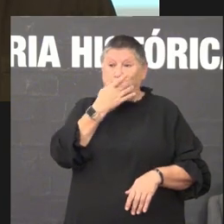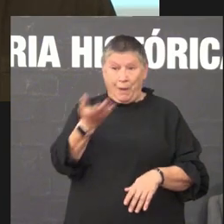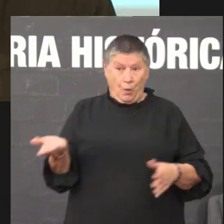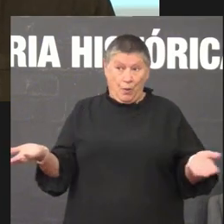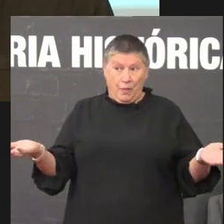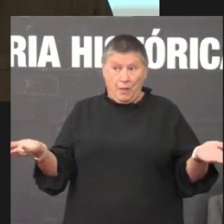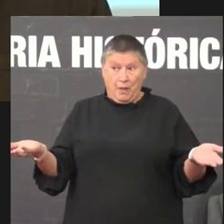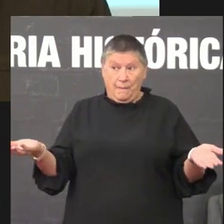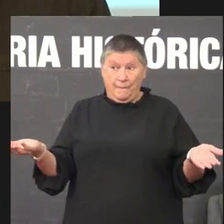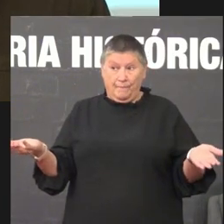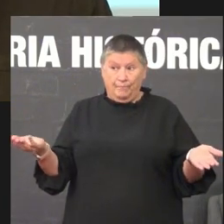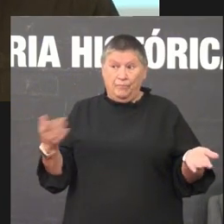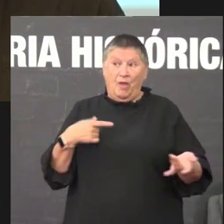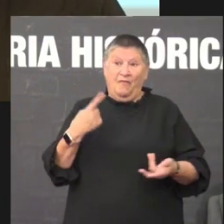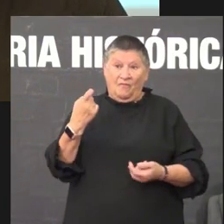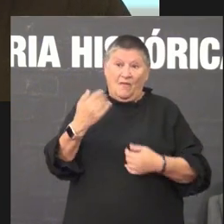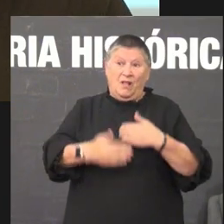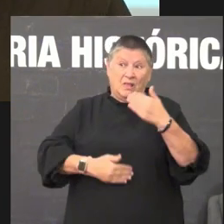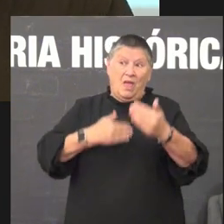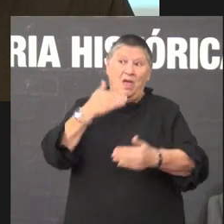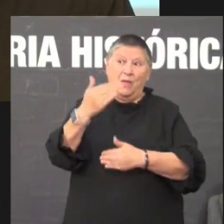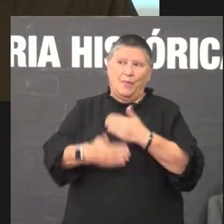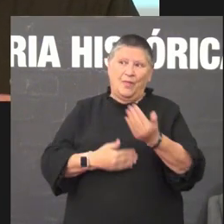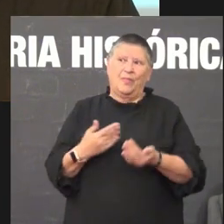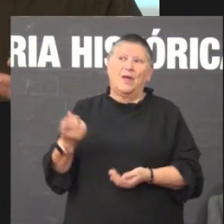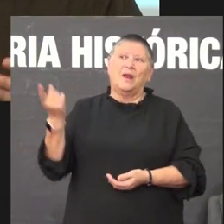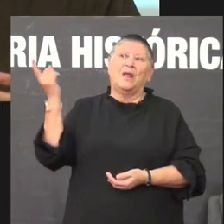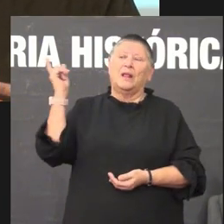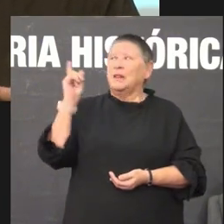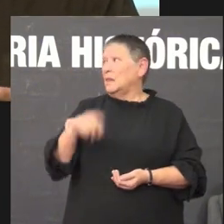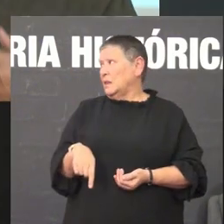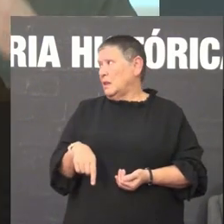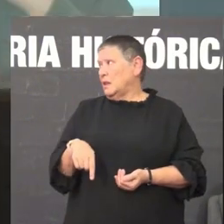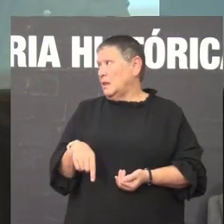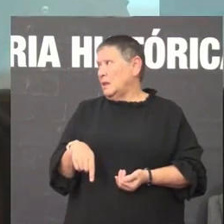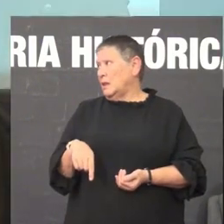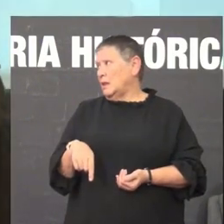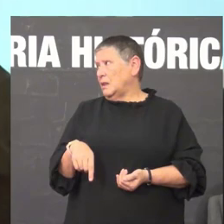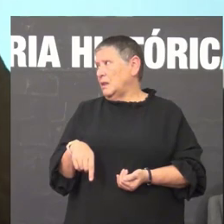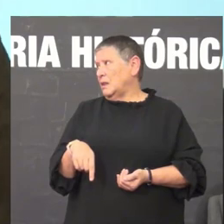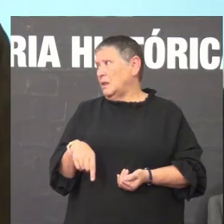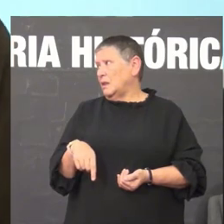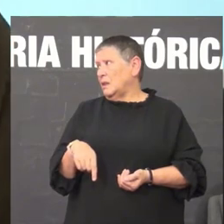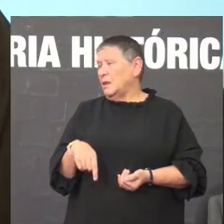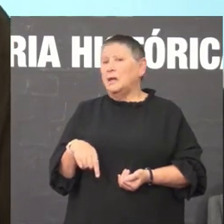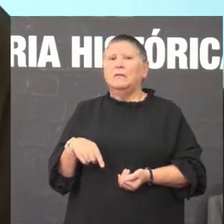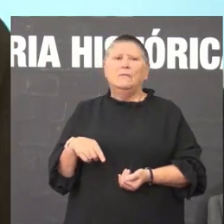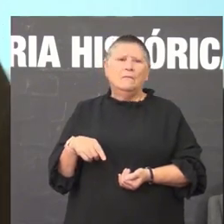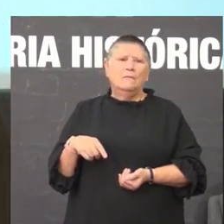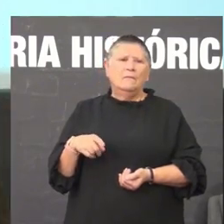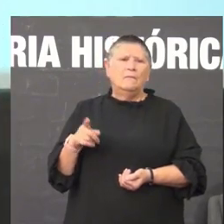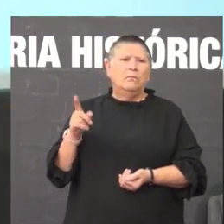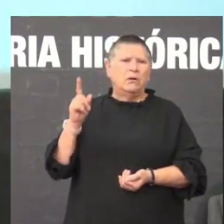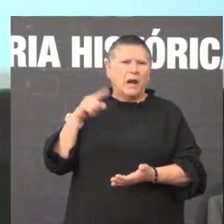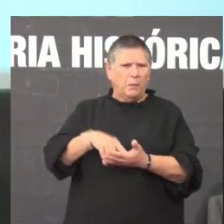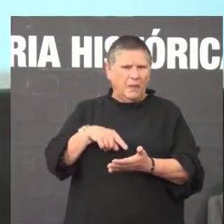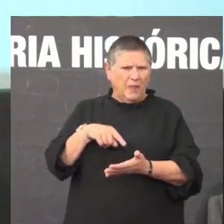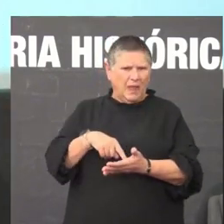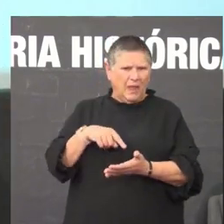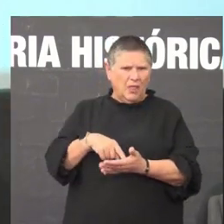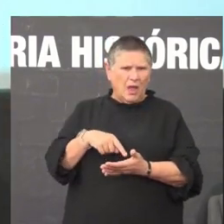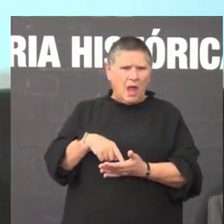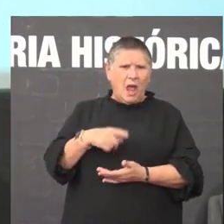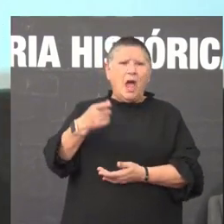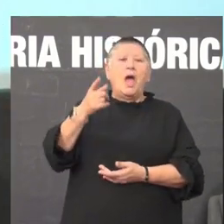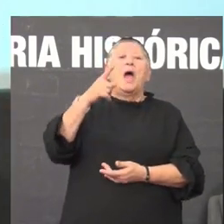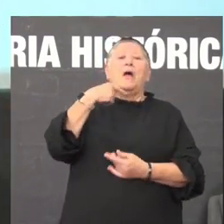que avançar e a propósito tamén a museificación non me sei agora a palavra da postamento da